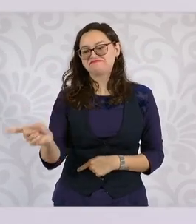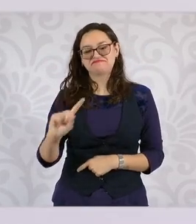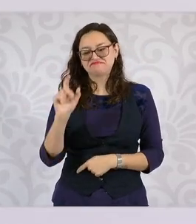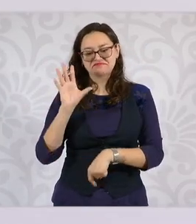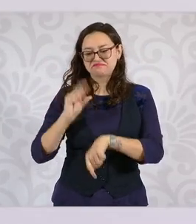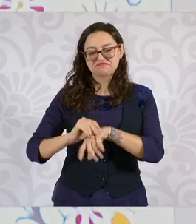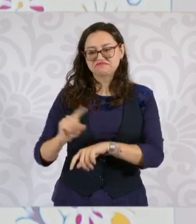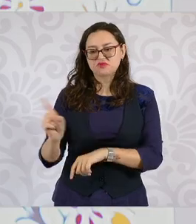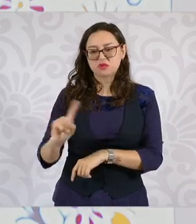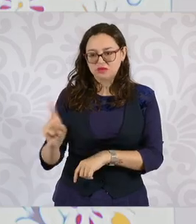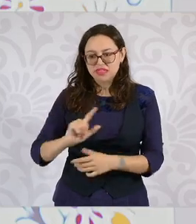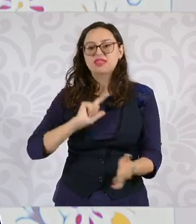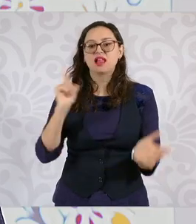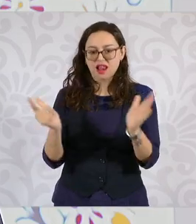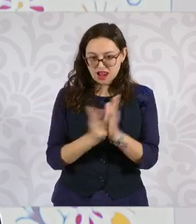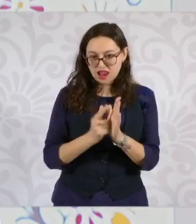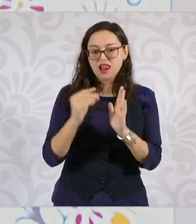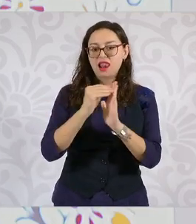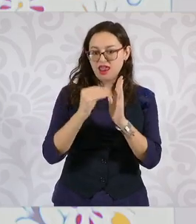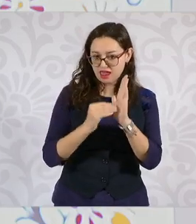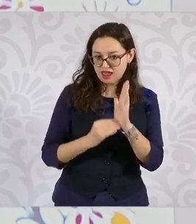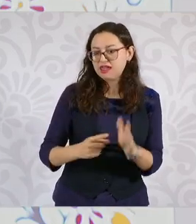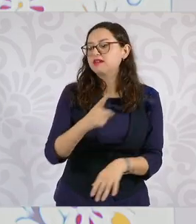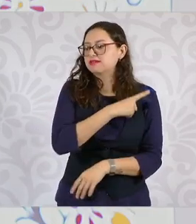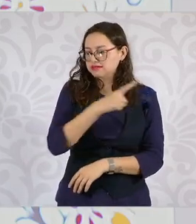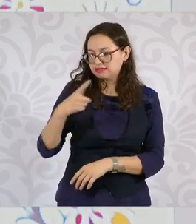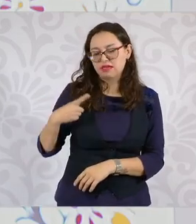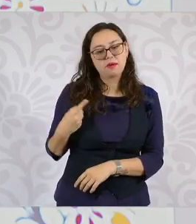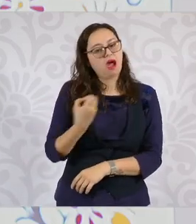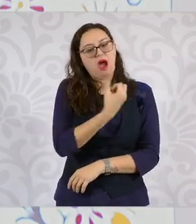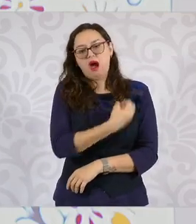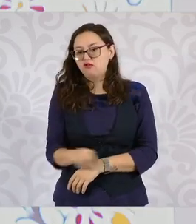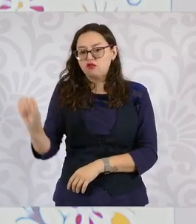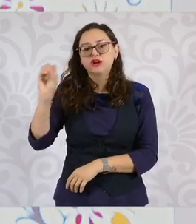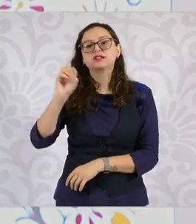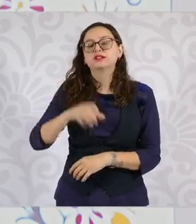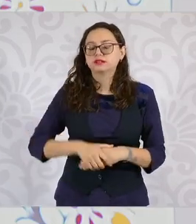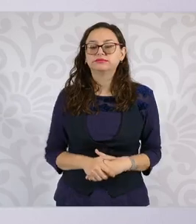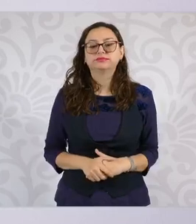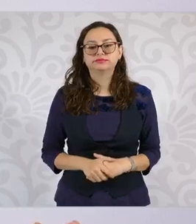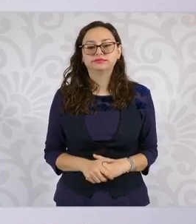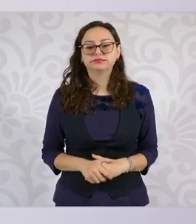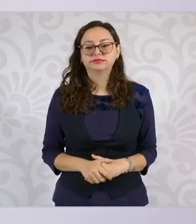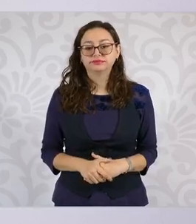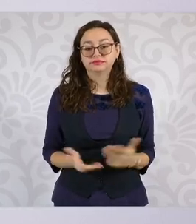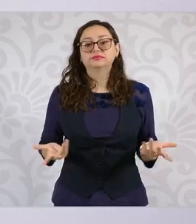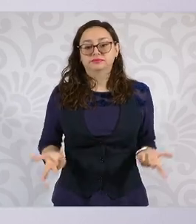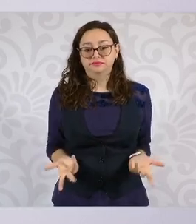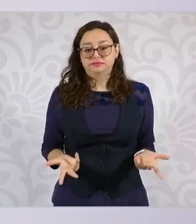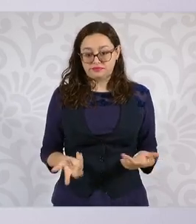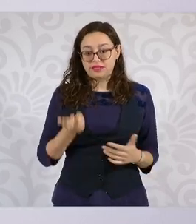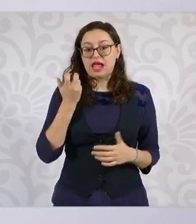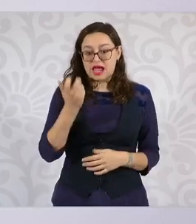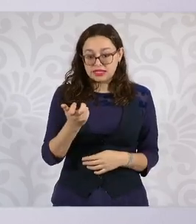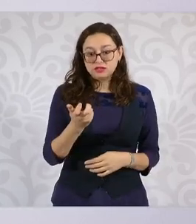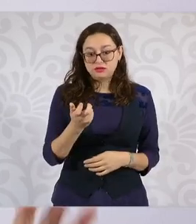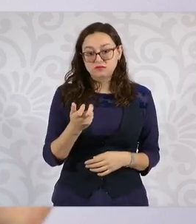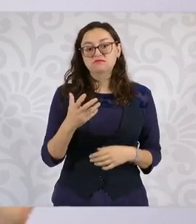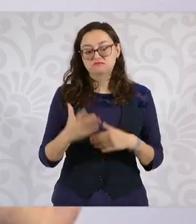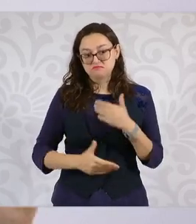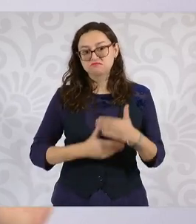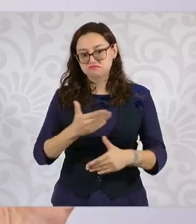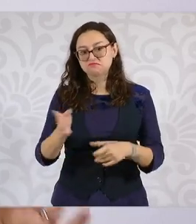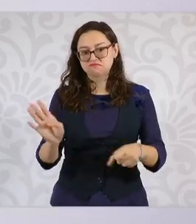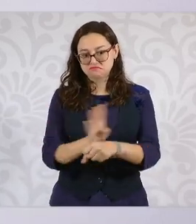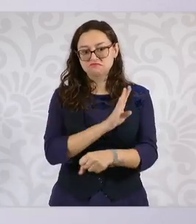de la ley. Tienen que incorporarse necesariamente a la Ley Federal del Trabajo. Entonces, esto es y es muy bueno. Al